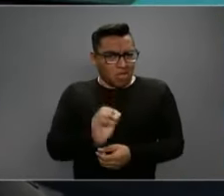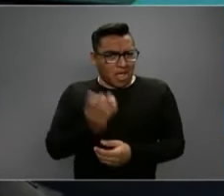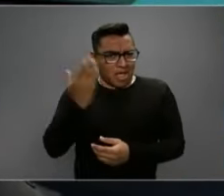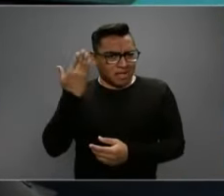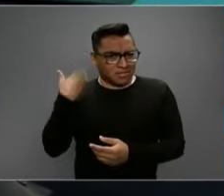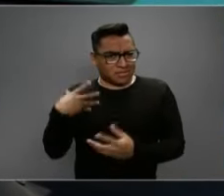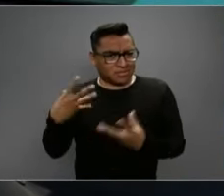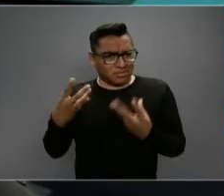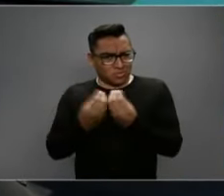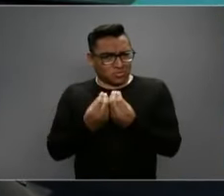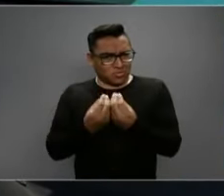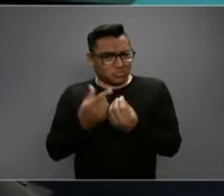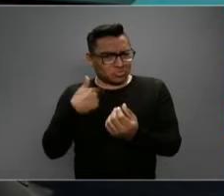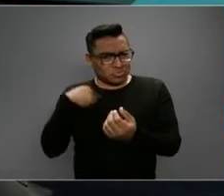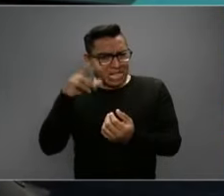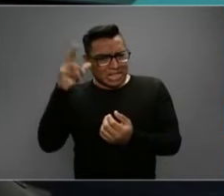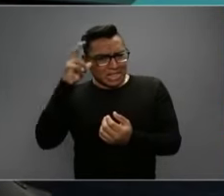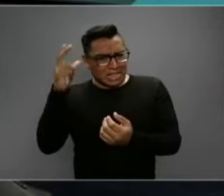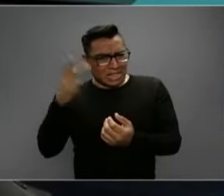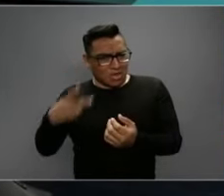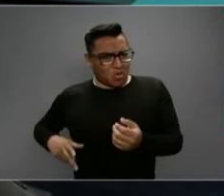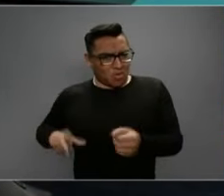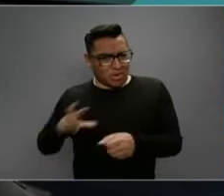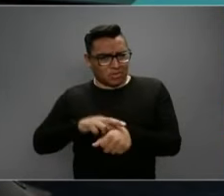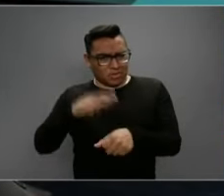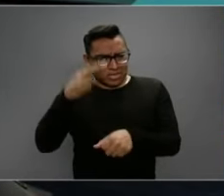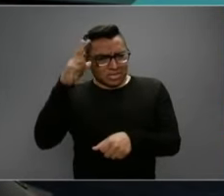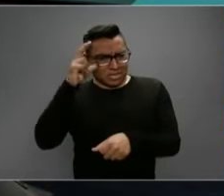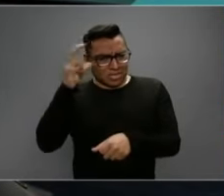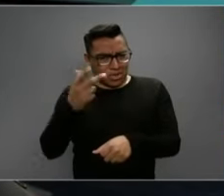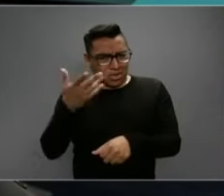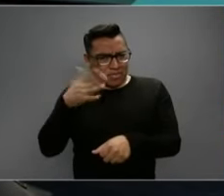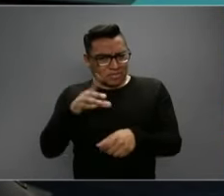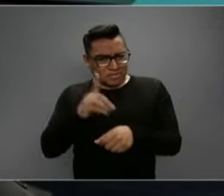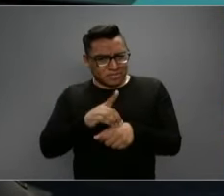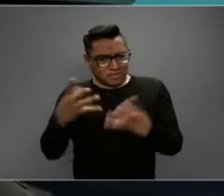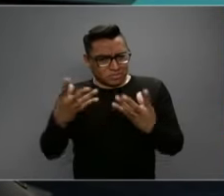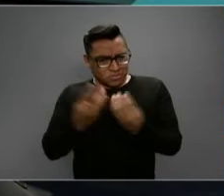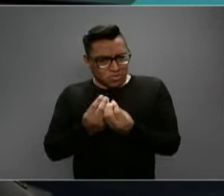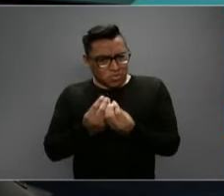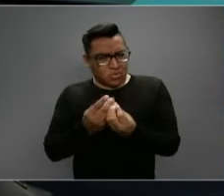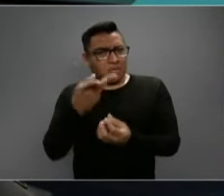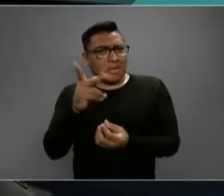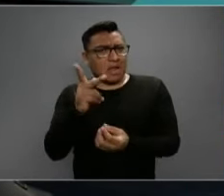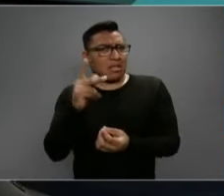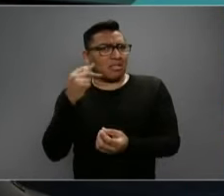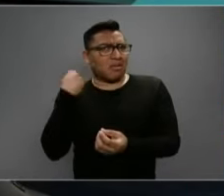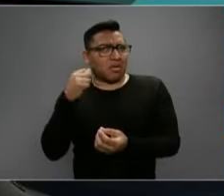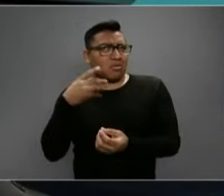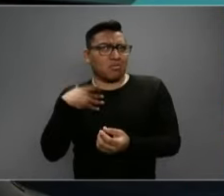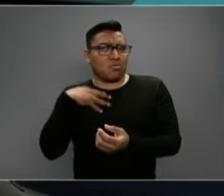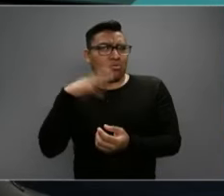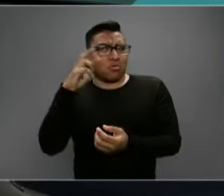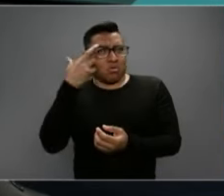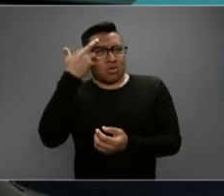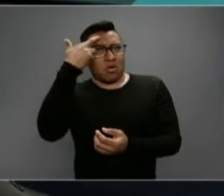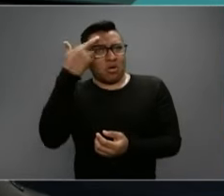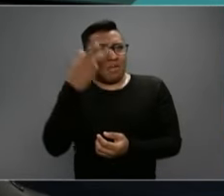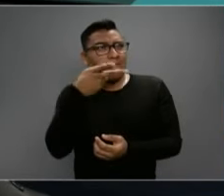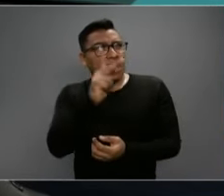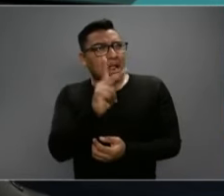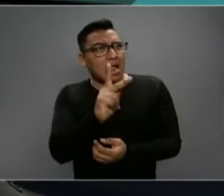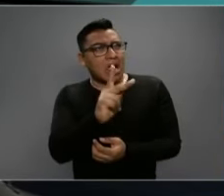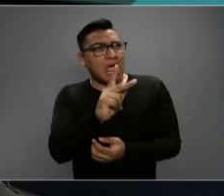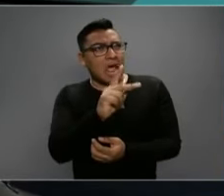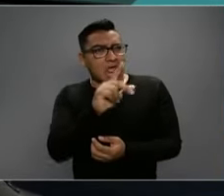caso del de Hidalgo, creo que fueron 10 días. En el caso del de Tabasco, no recuerdo. pero el subsecretario López-Gatell